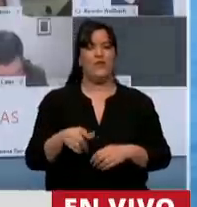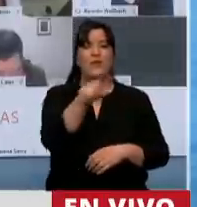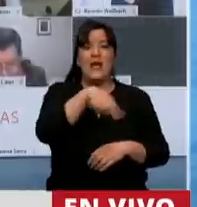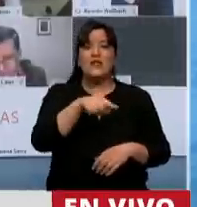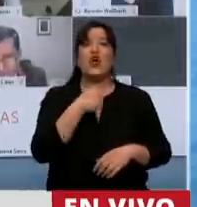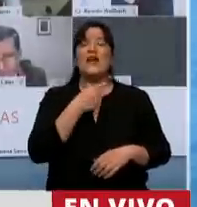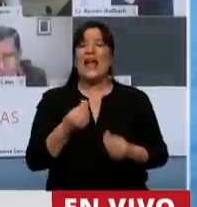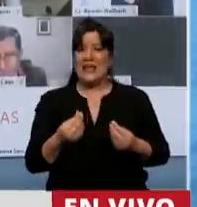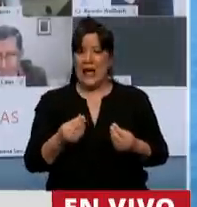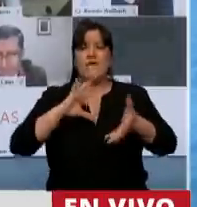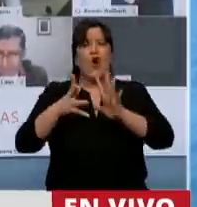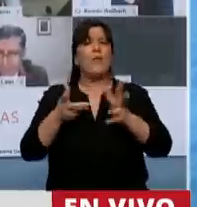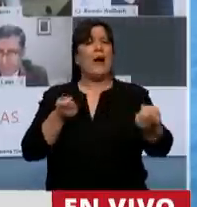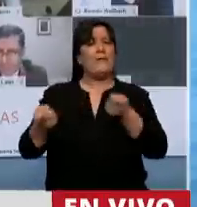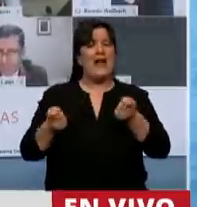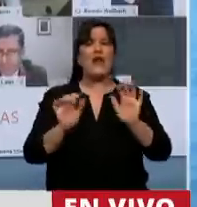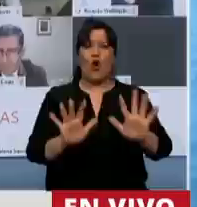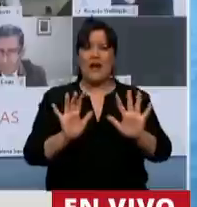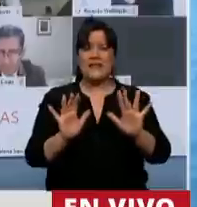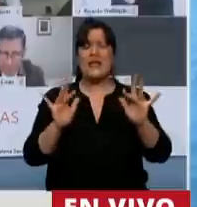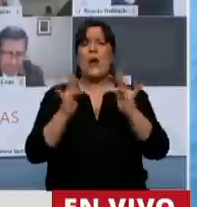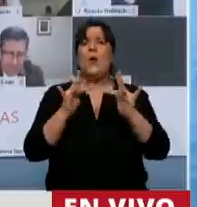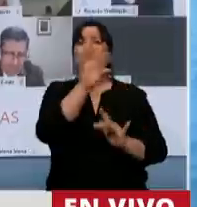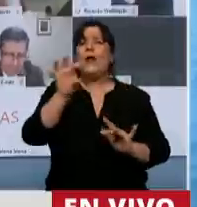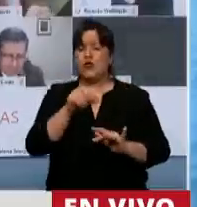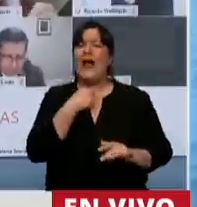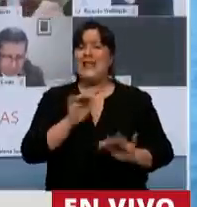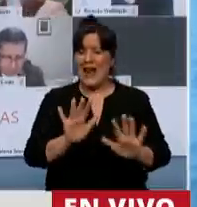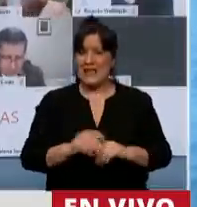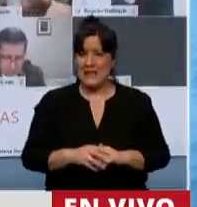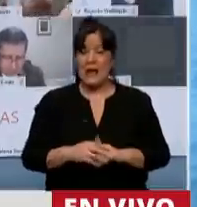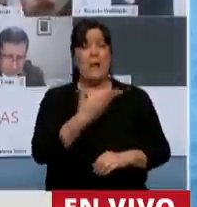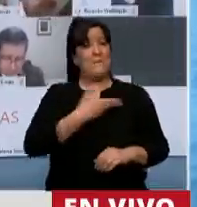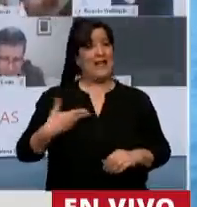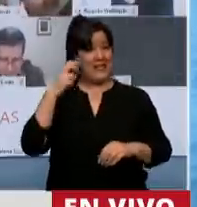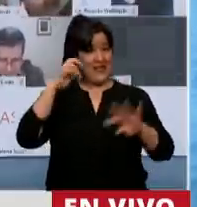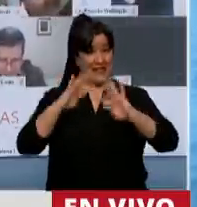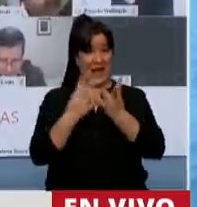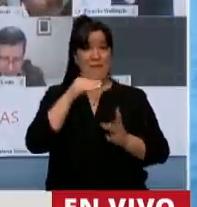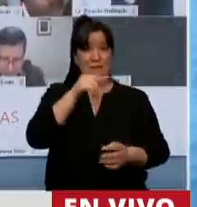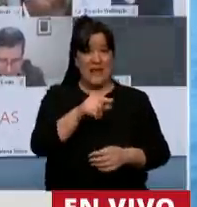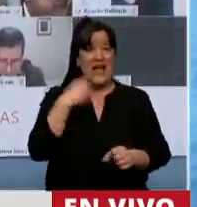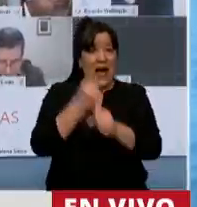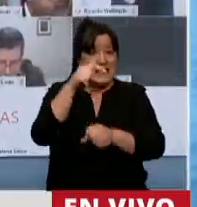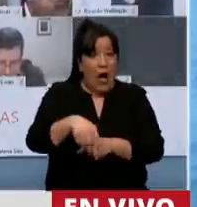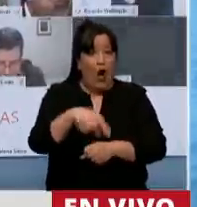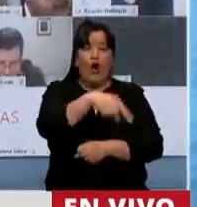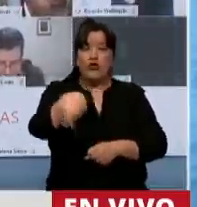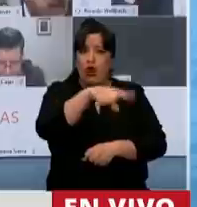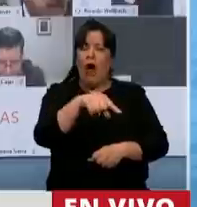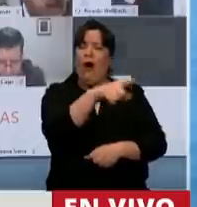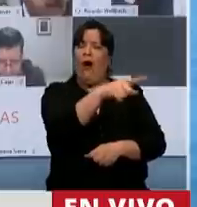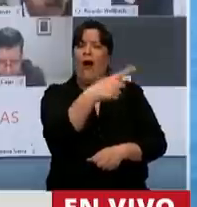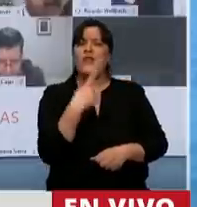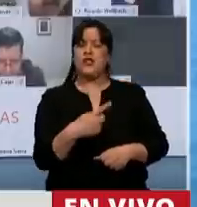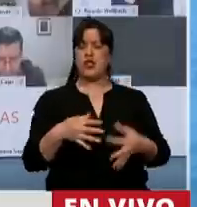gobernar de esta manera con sesiones virtuales. El Presidente de la Cámara hasta hoy nos hizo creer que